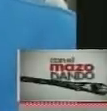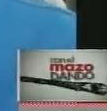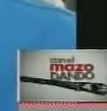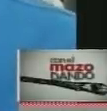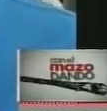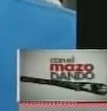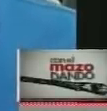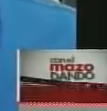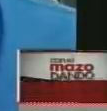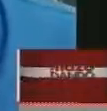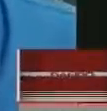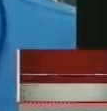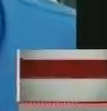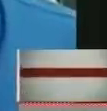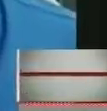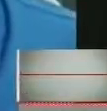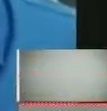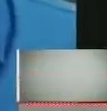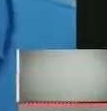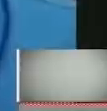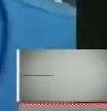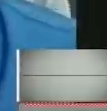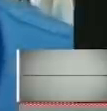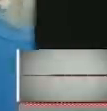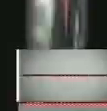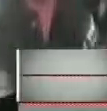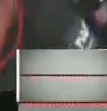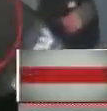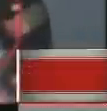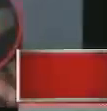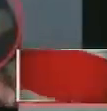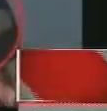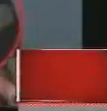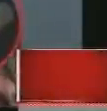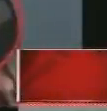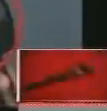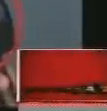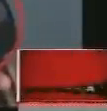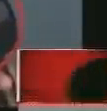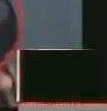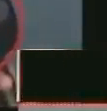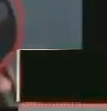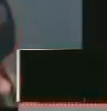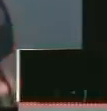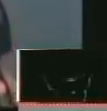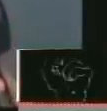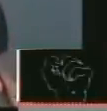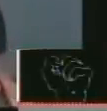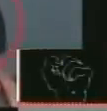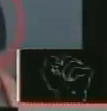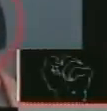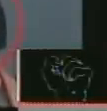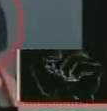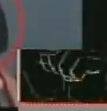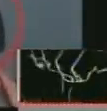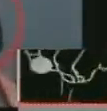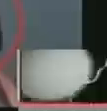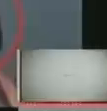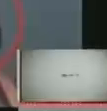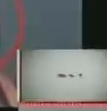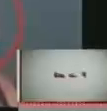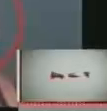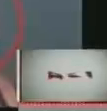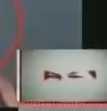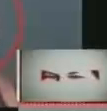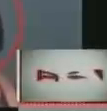los colectivos armados que fueron dirigidos por Guardia Nacional del CORE 4. Tenemos información de un herido de bala en el abdomen. Estamos por